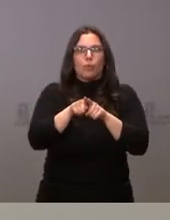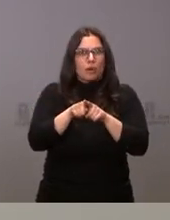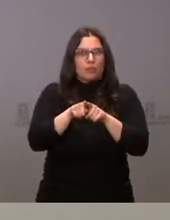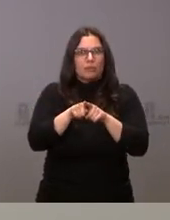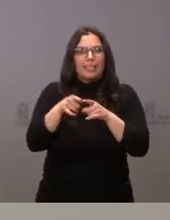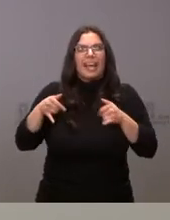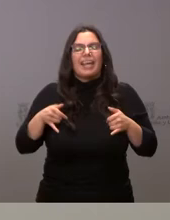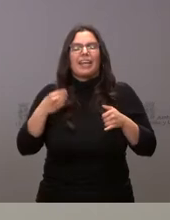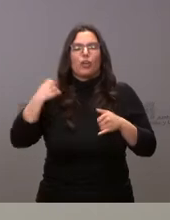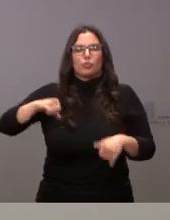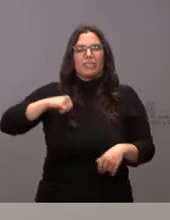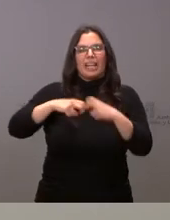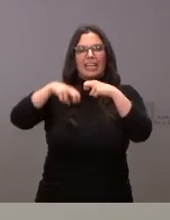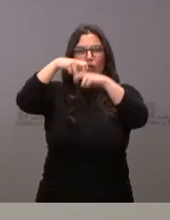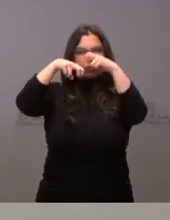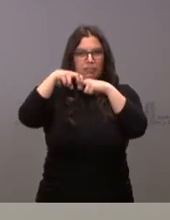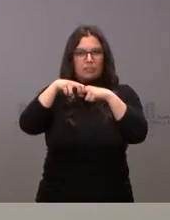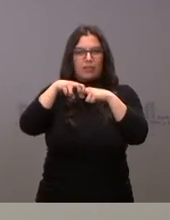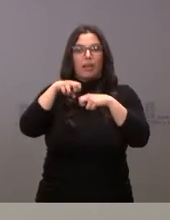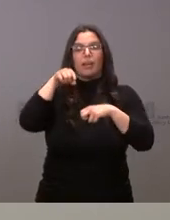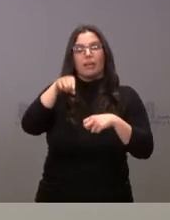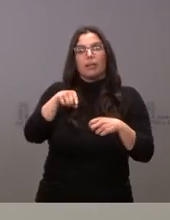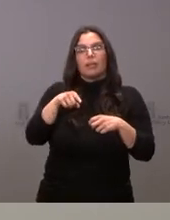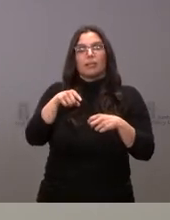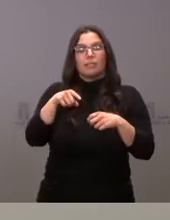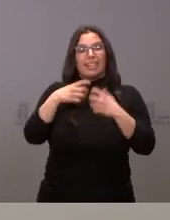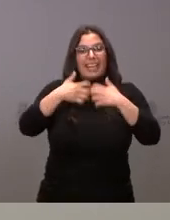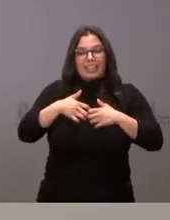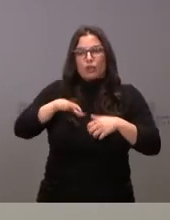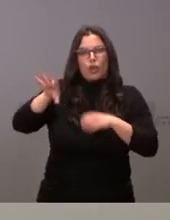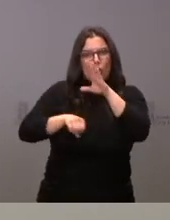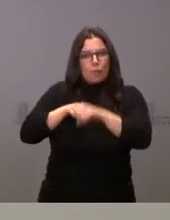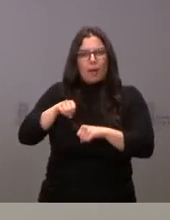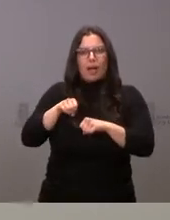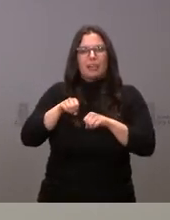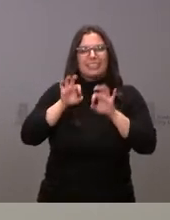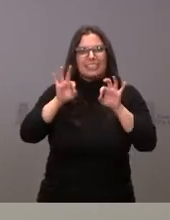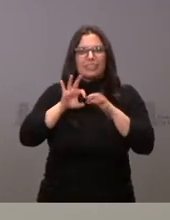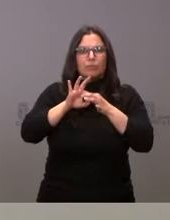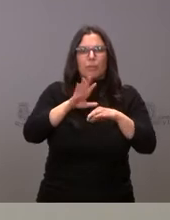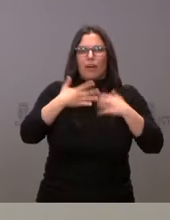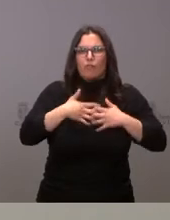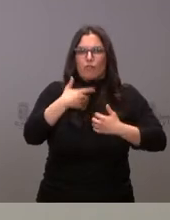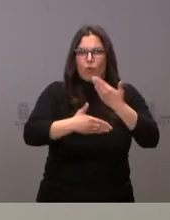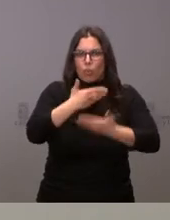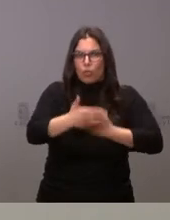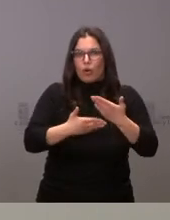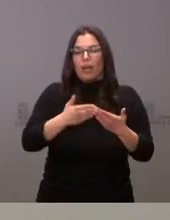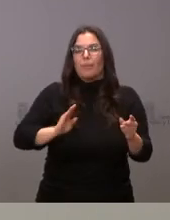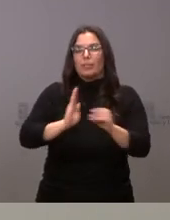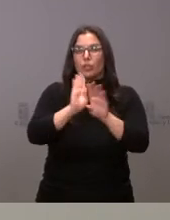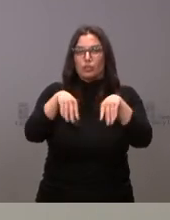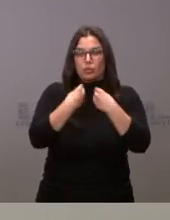Hospital Río Ortega. Se adquirirá todo tipo de equipos para garantizar su funcionamiento y la inversión, estamos hablando,